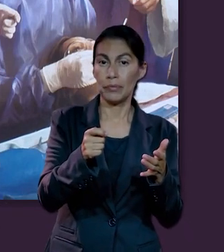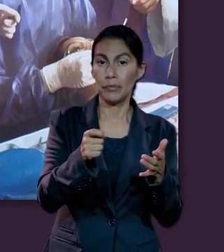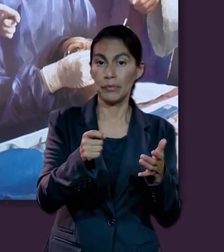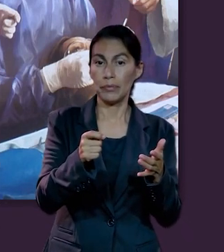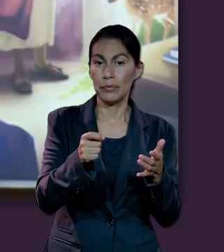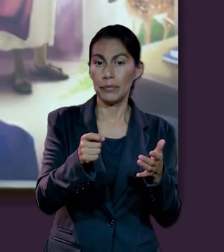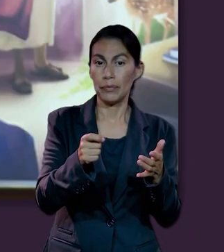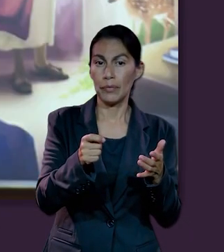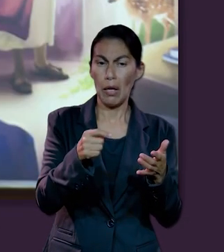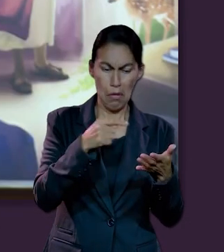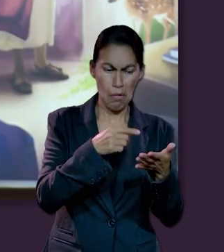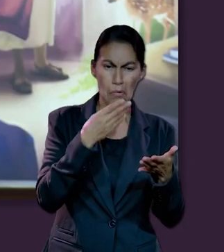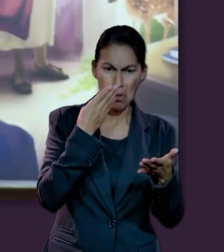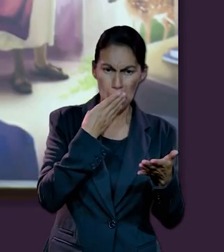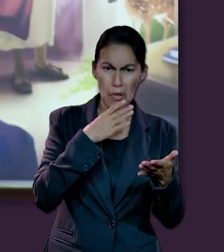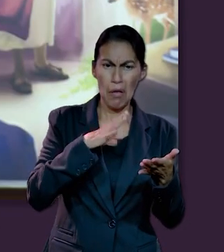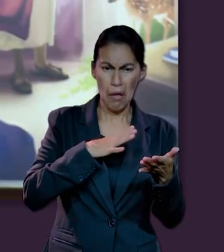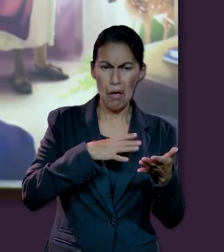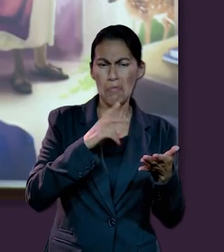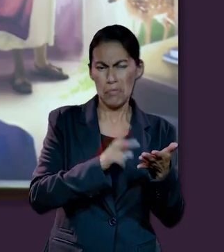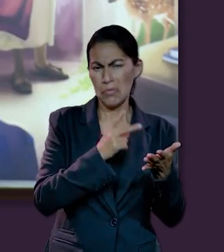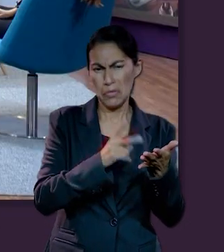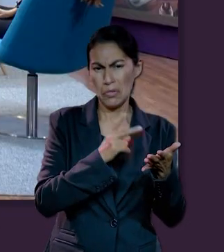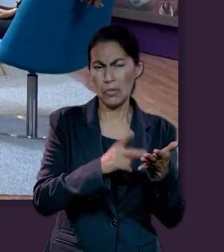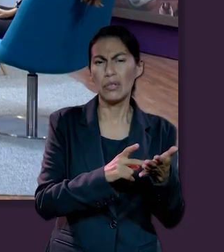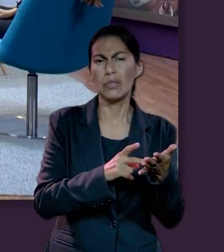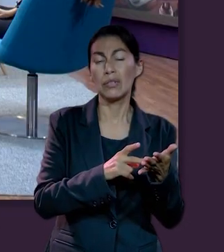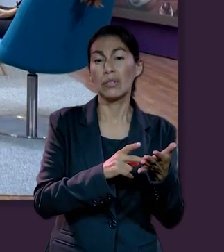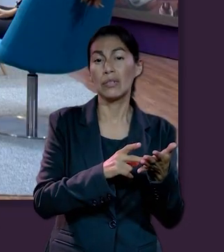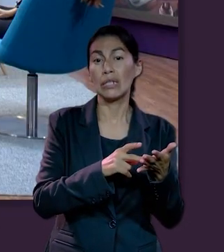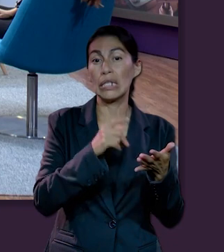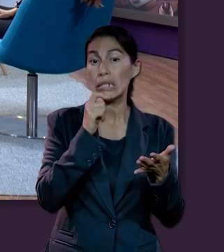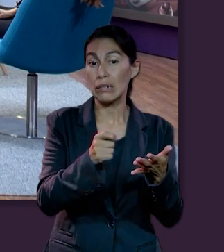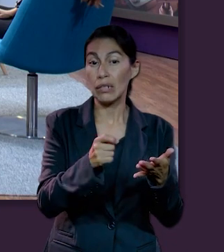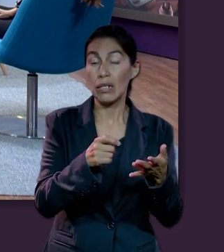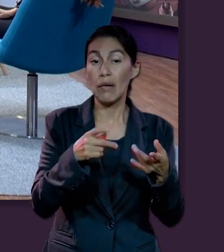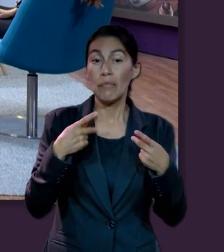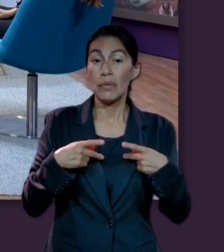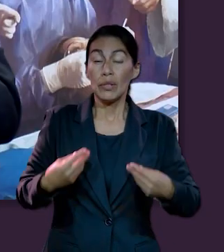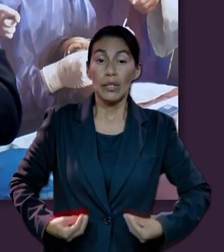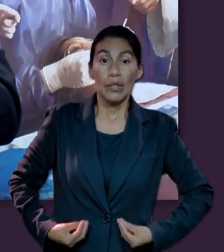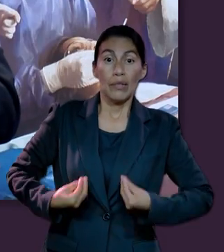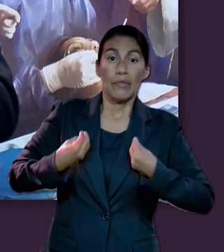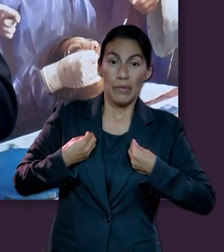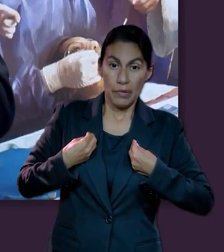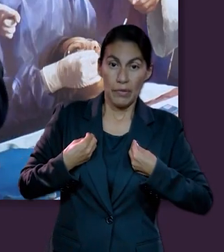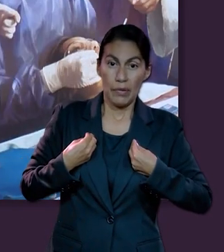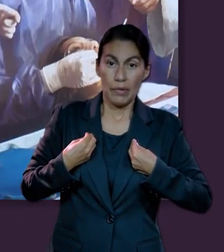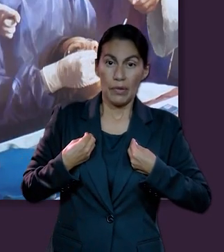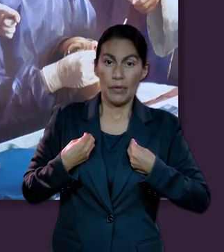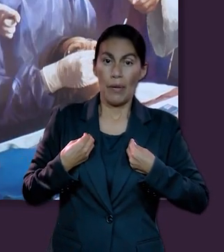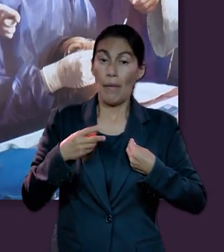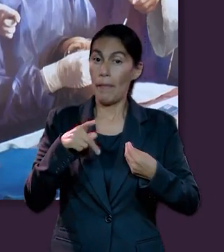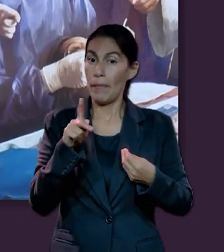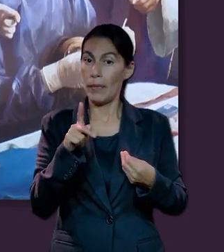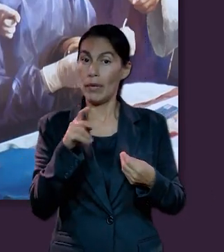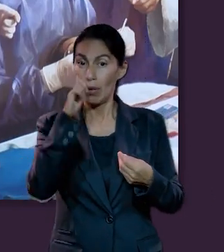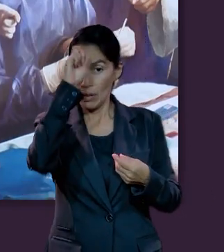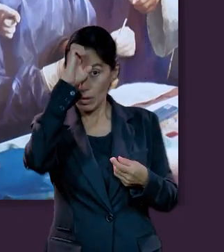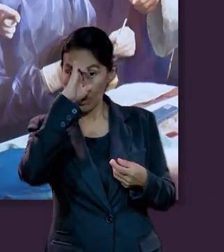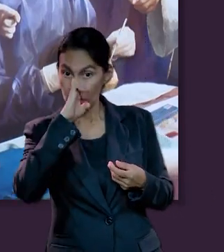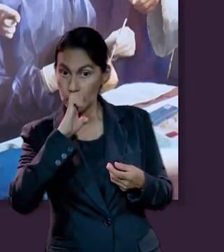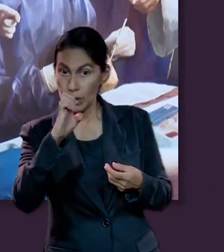idioma original que se repite a través de la Biblia para darle el significado de ser viviente, de vida.